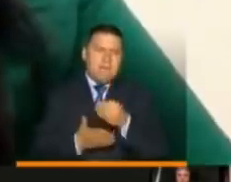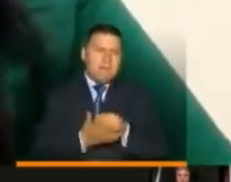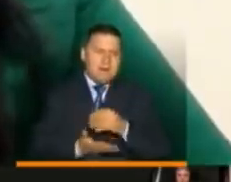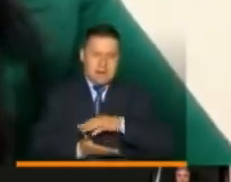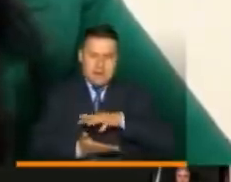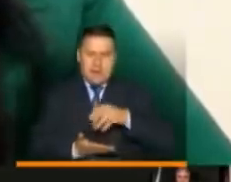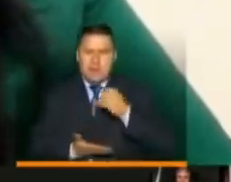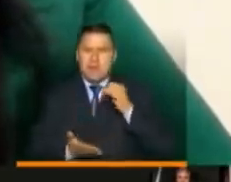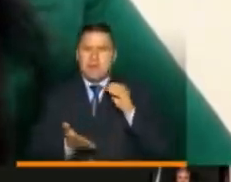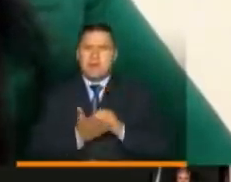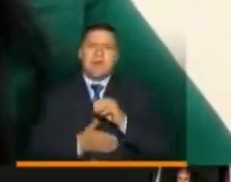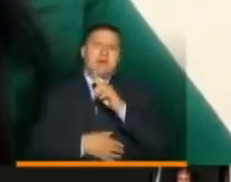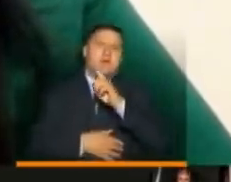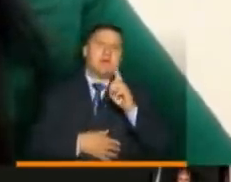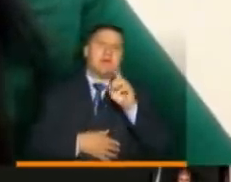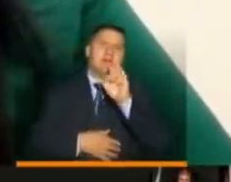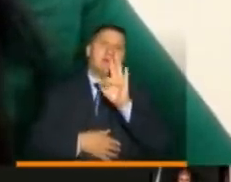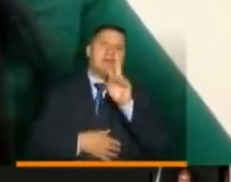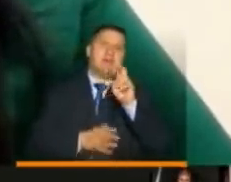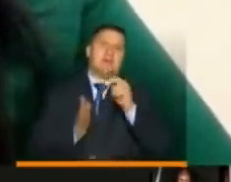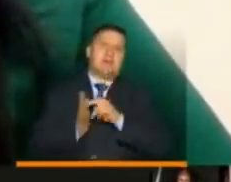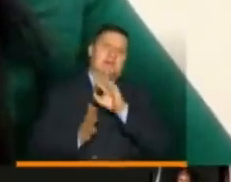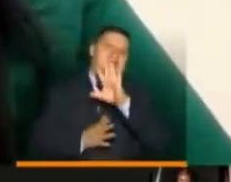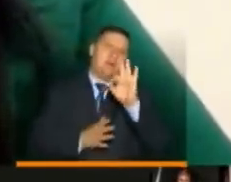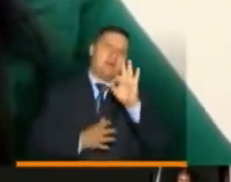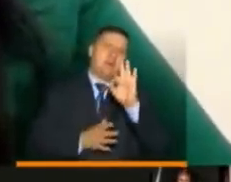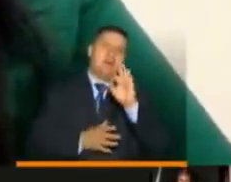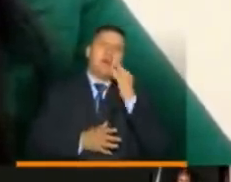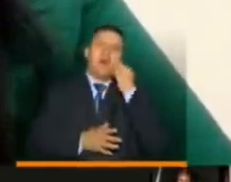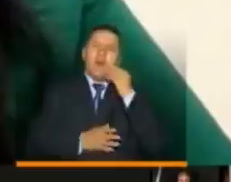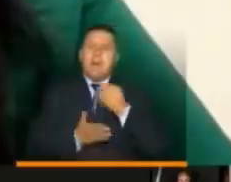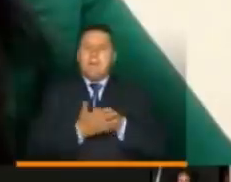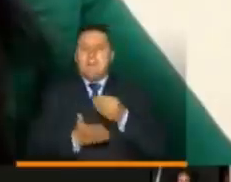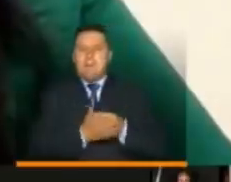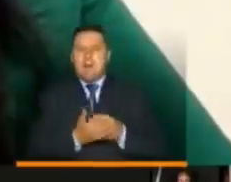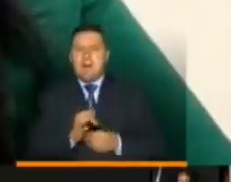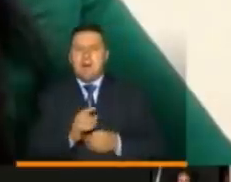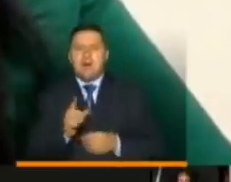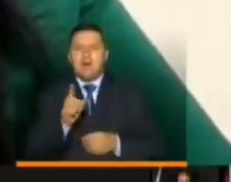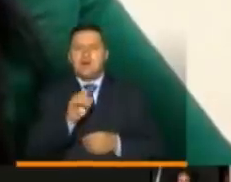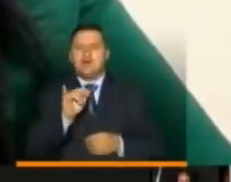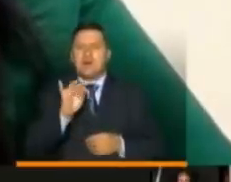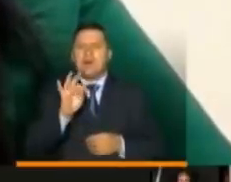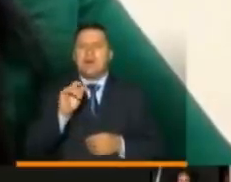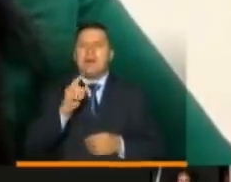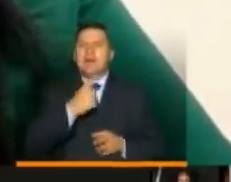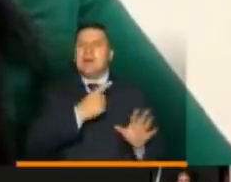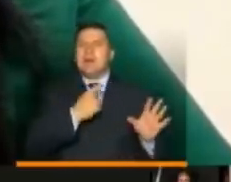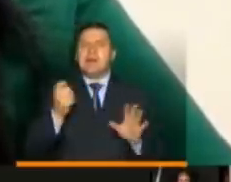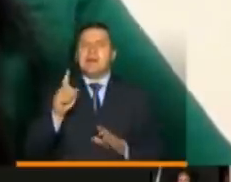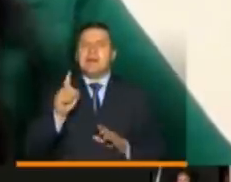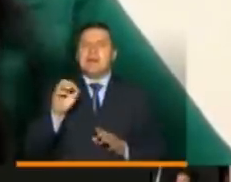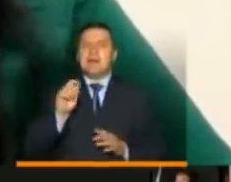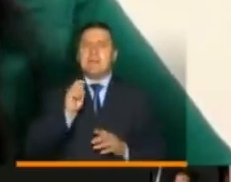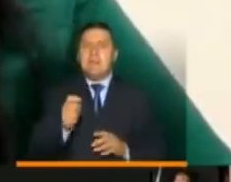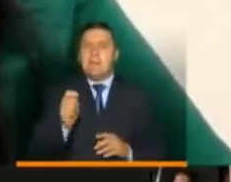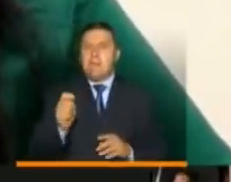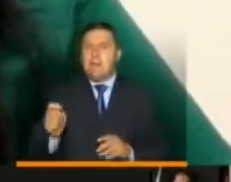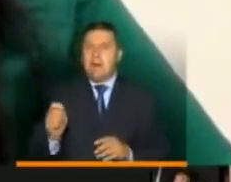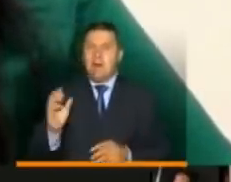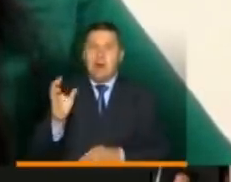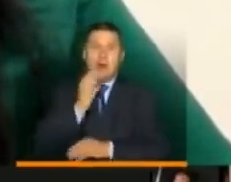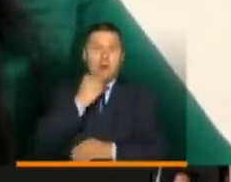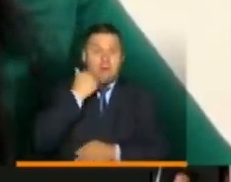En Santander, llegamos a 137 mil 500 hogares y en Suaita, a 660 hogares. En